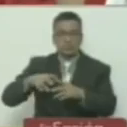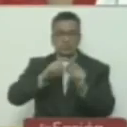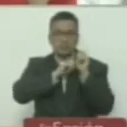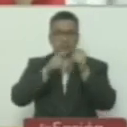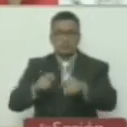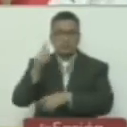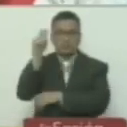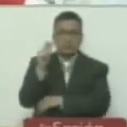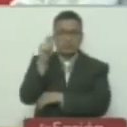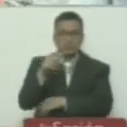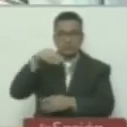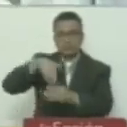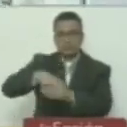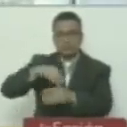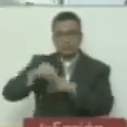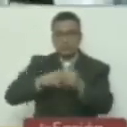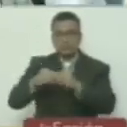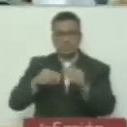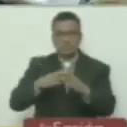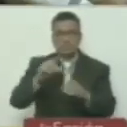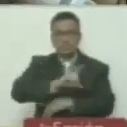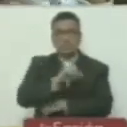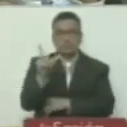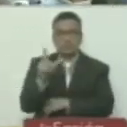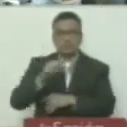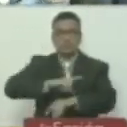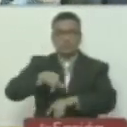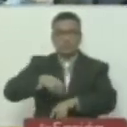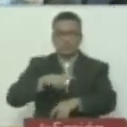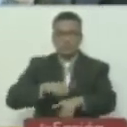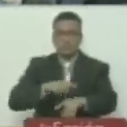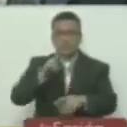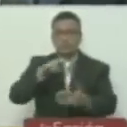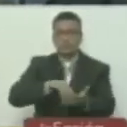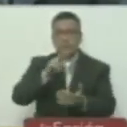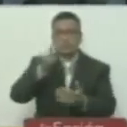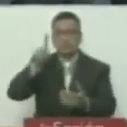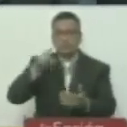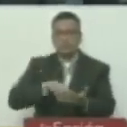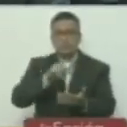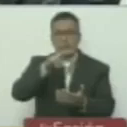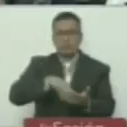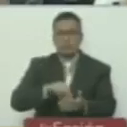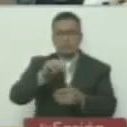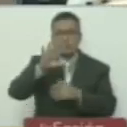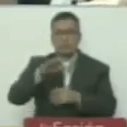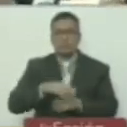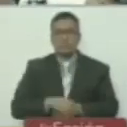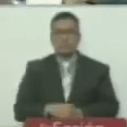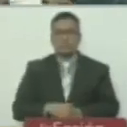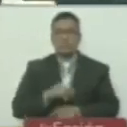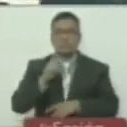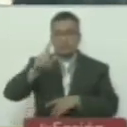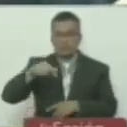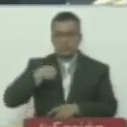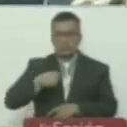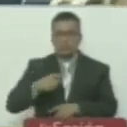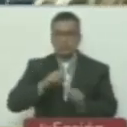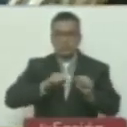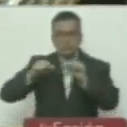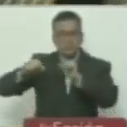cargo como diputada electa por el Estado Lara para el periodo parlamentario 2021-2025. Asimismo,